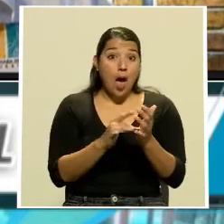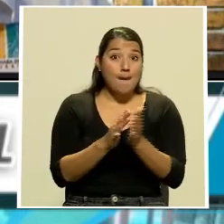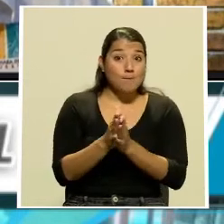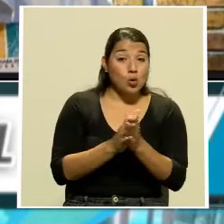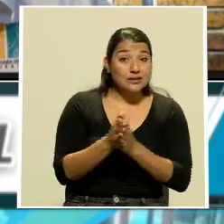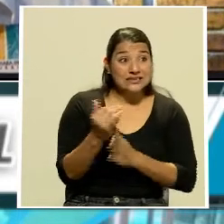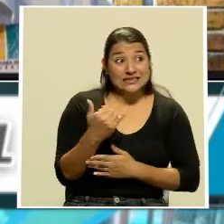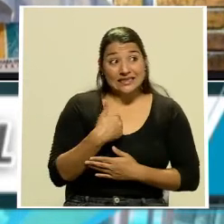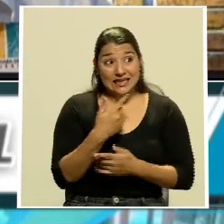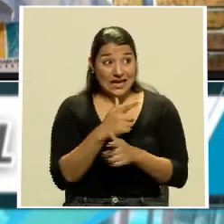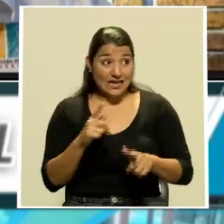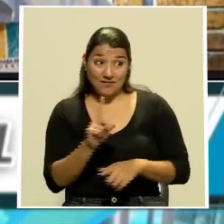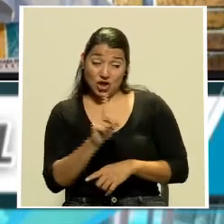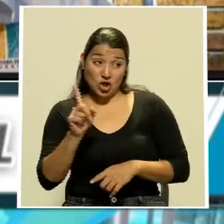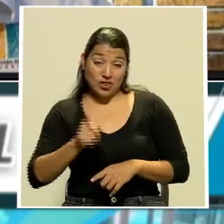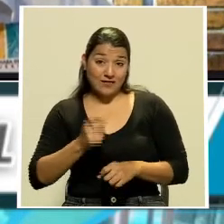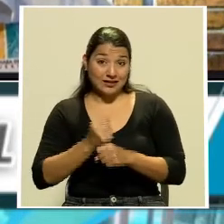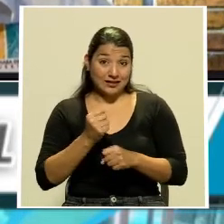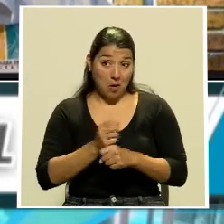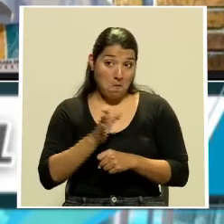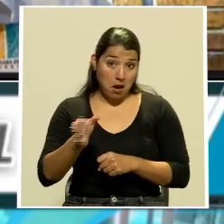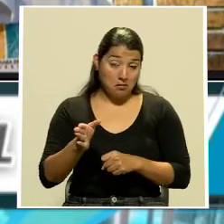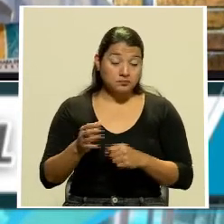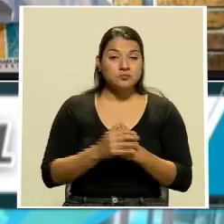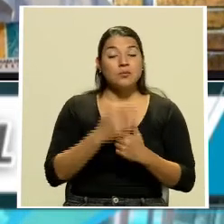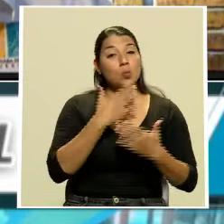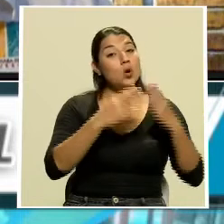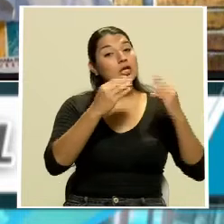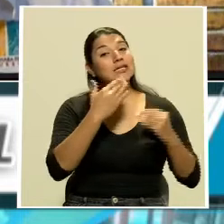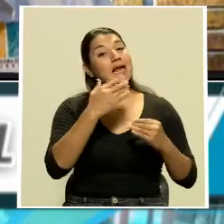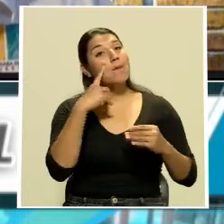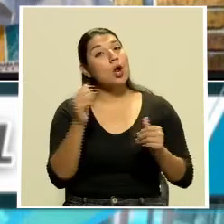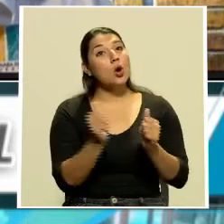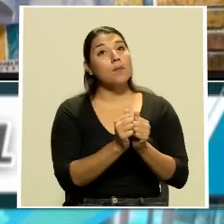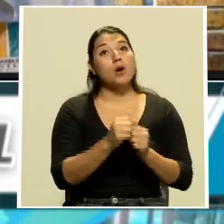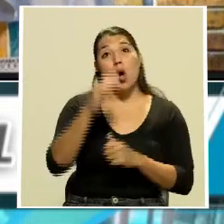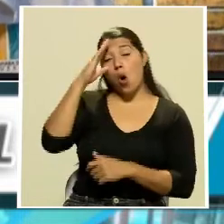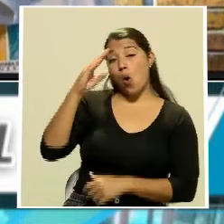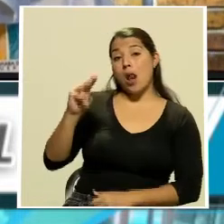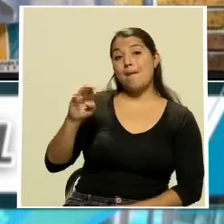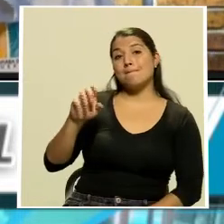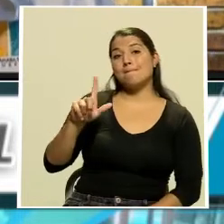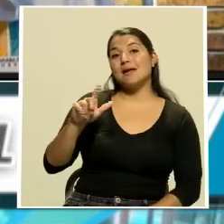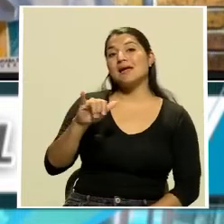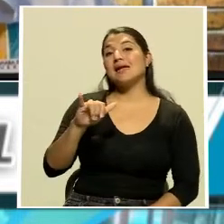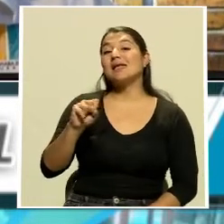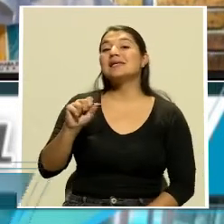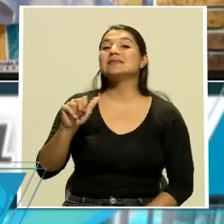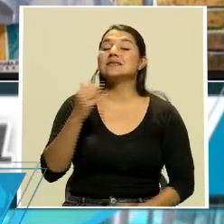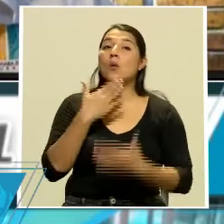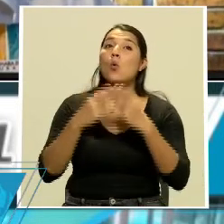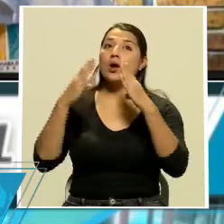están libres y no tienen que trabajar. Muy buenas noches, doña Ida, y gracias por acompañarnos. Hola, Melissa, muy buenas noches. Quisiera